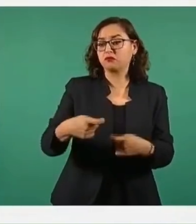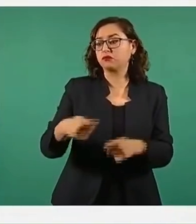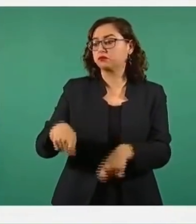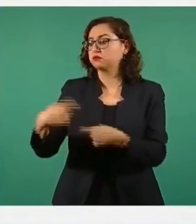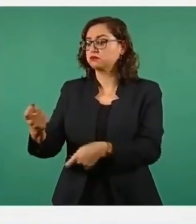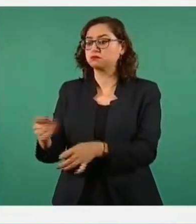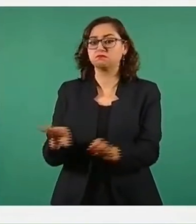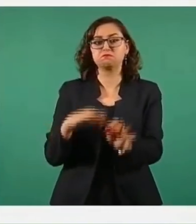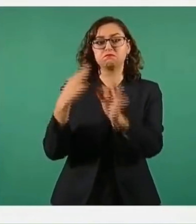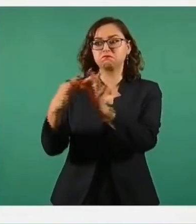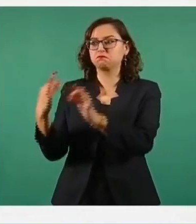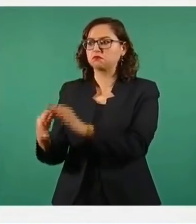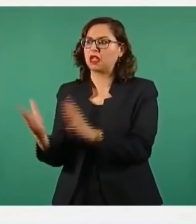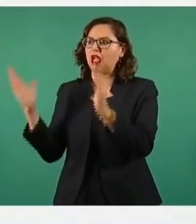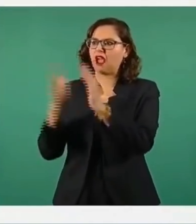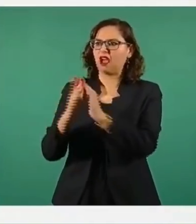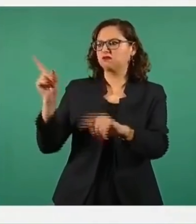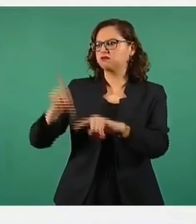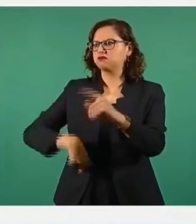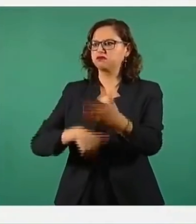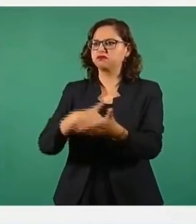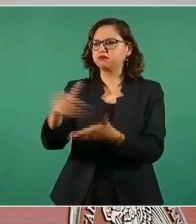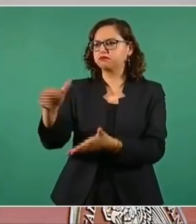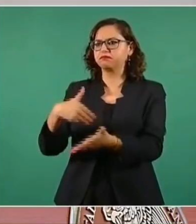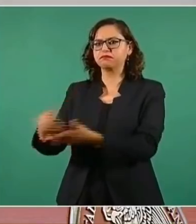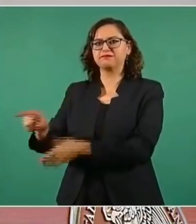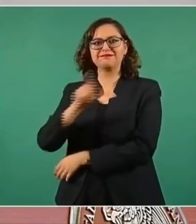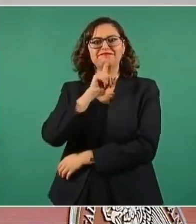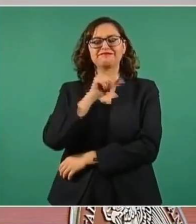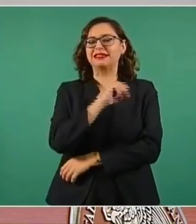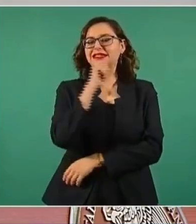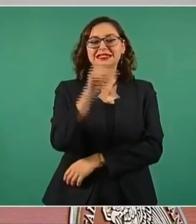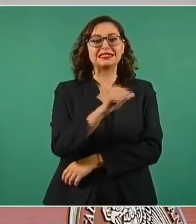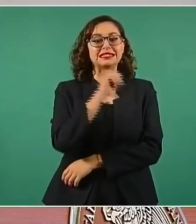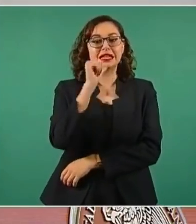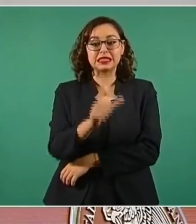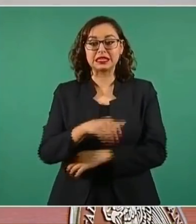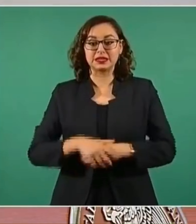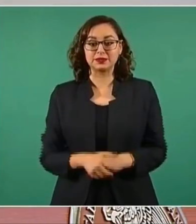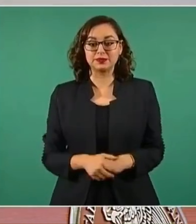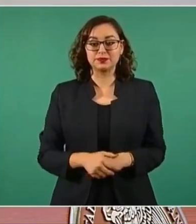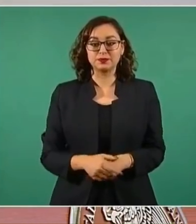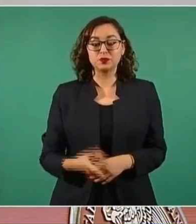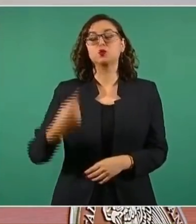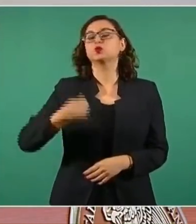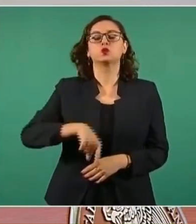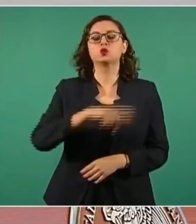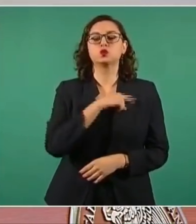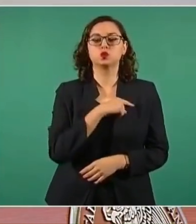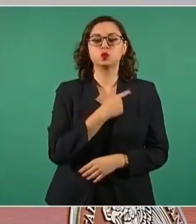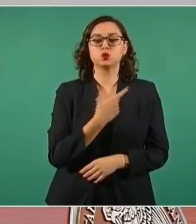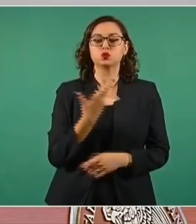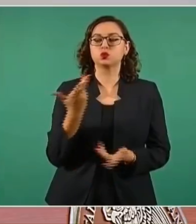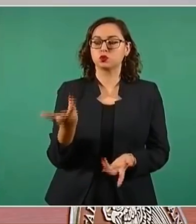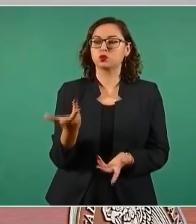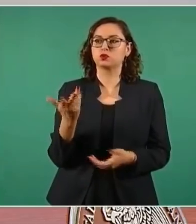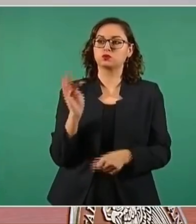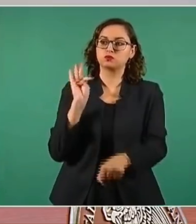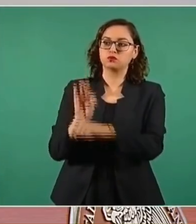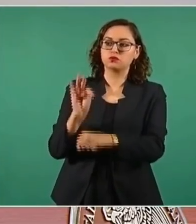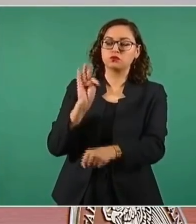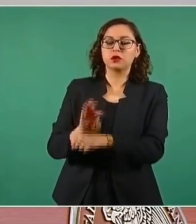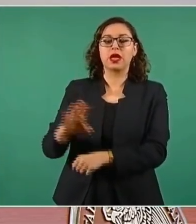injustas o deudas contraídas con estos organismos. Ofrecimos asilo al expresidente